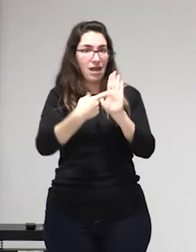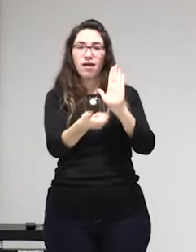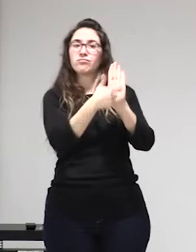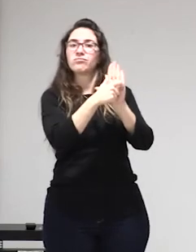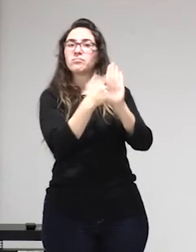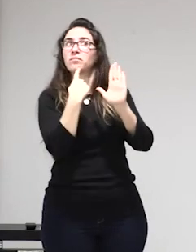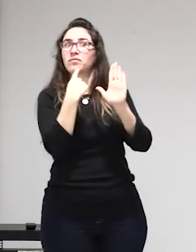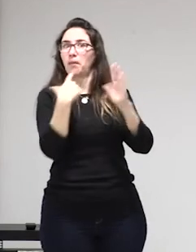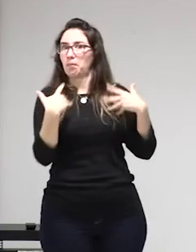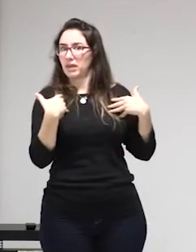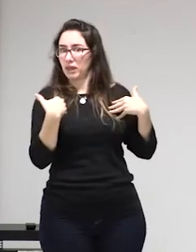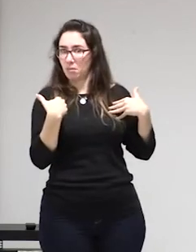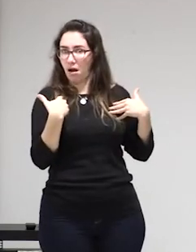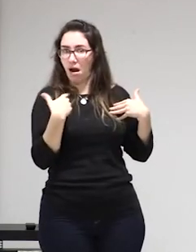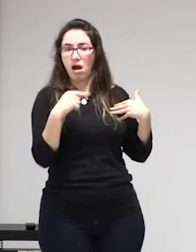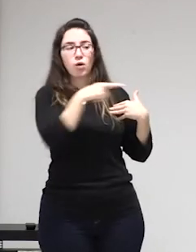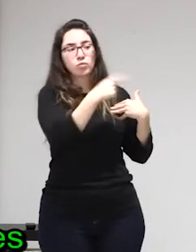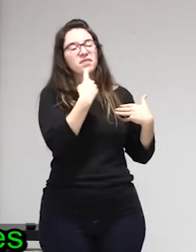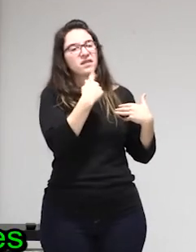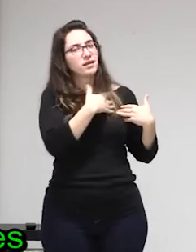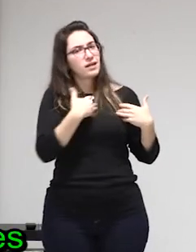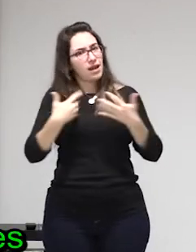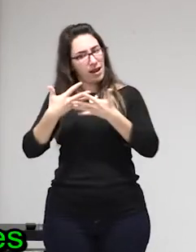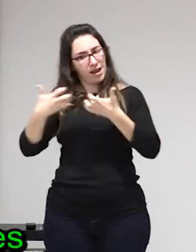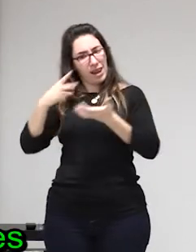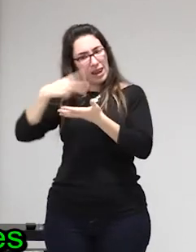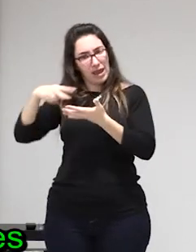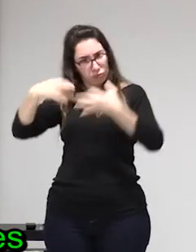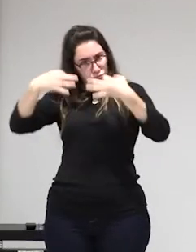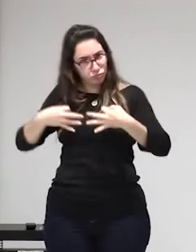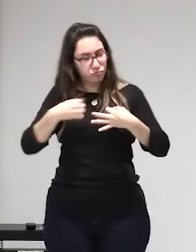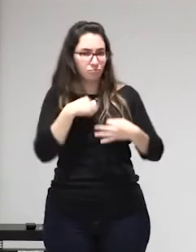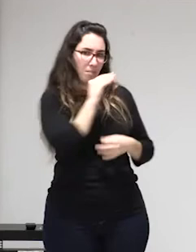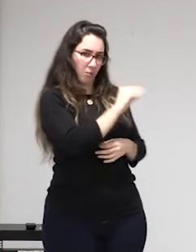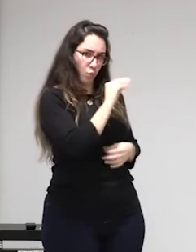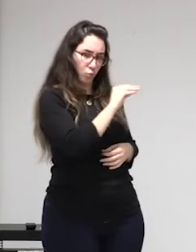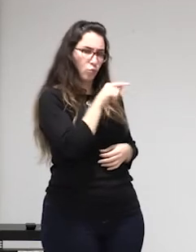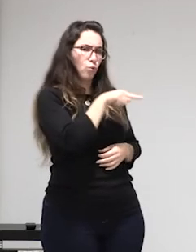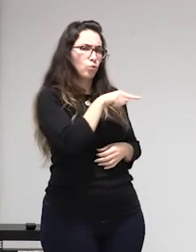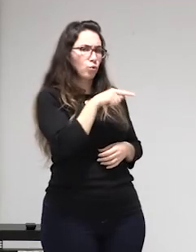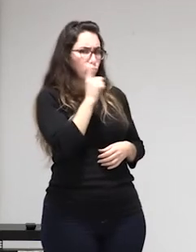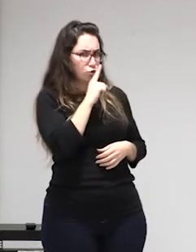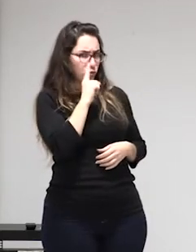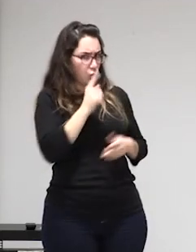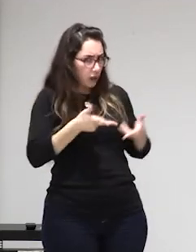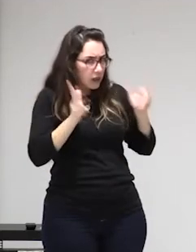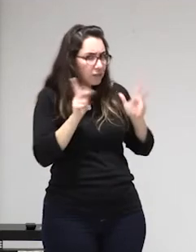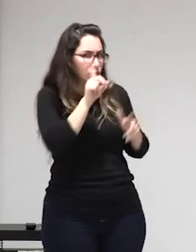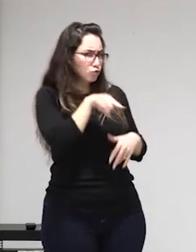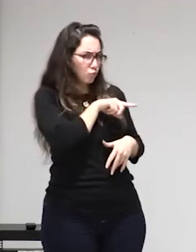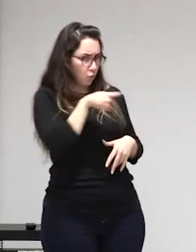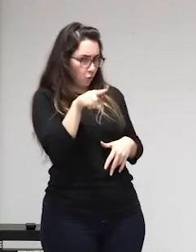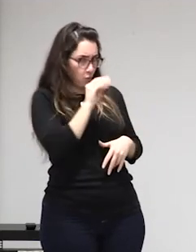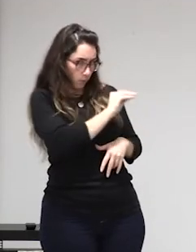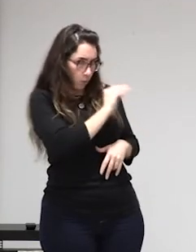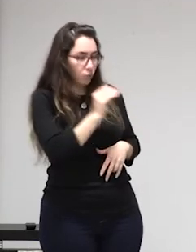yo creo que si se quiere acabar con la prostitución o se quiere acabar con las situaciones en que a la persona no le queda más remedio que estar en